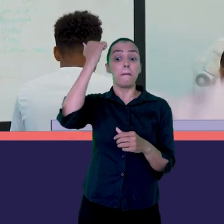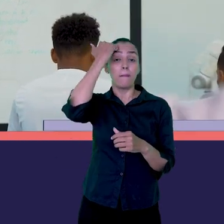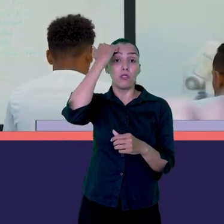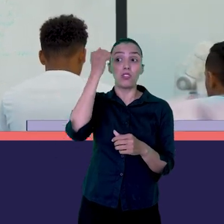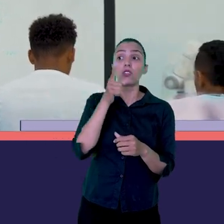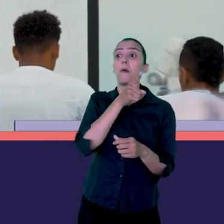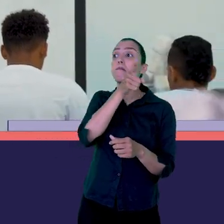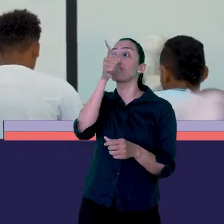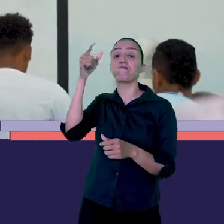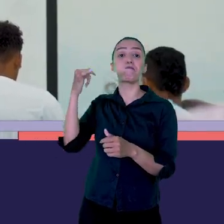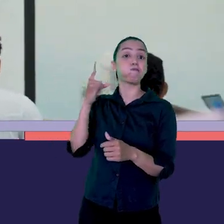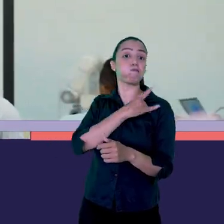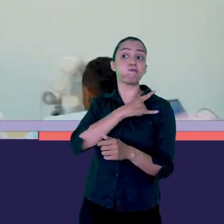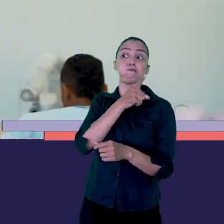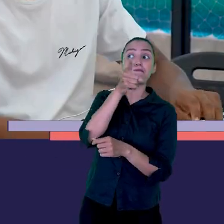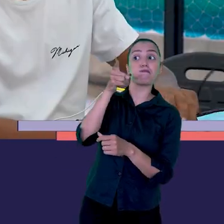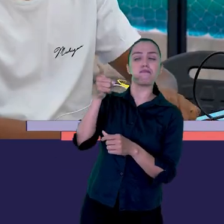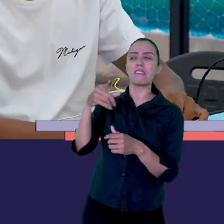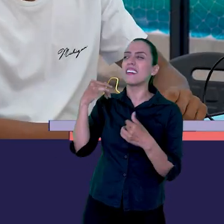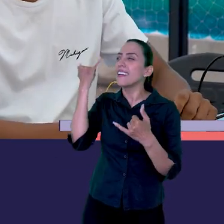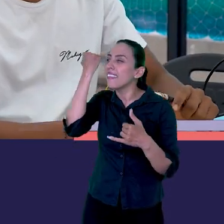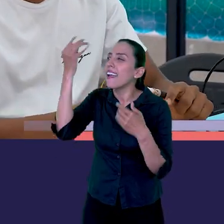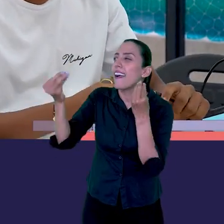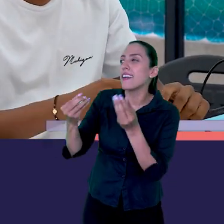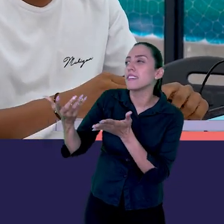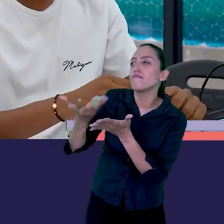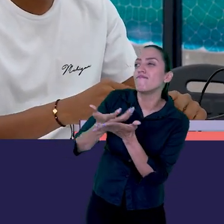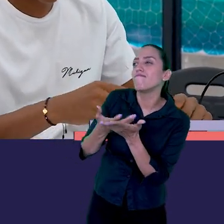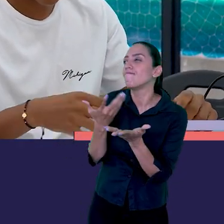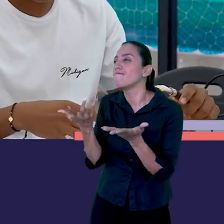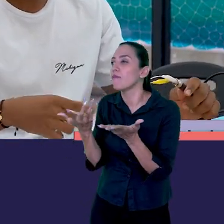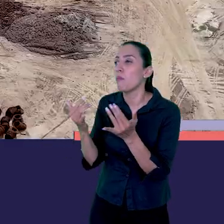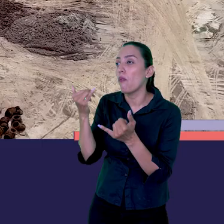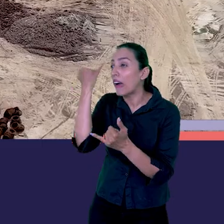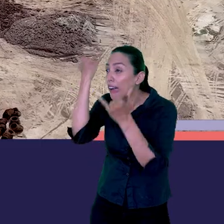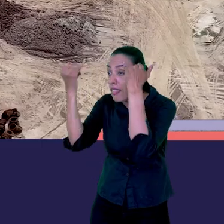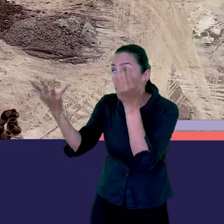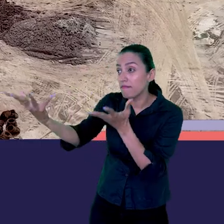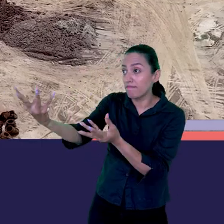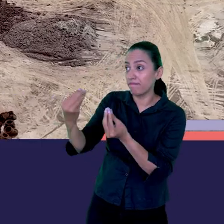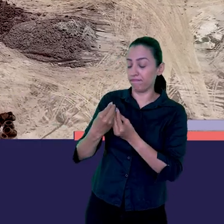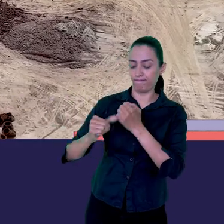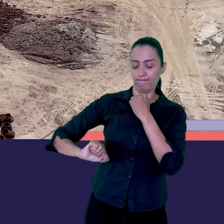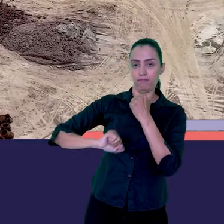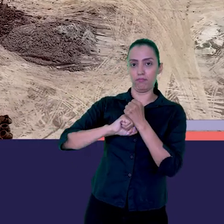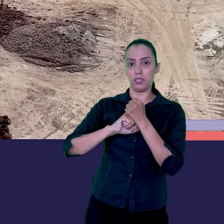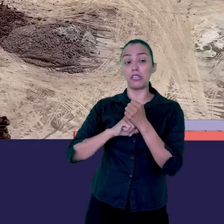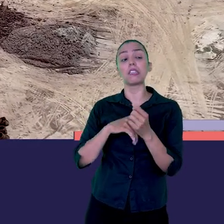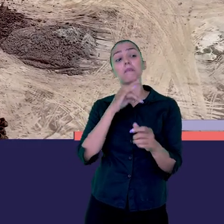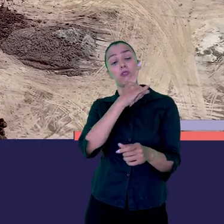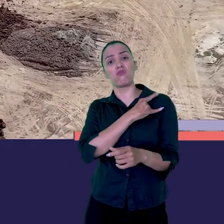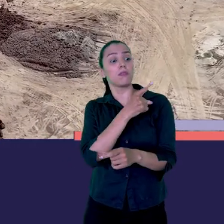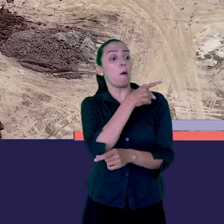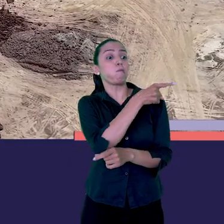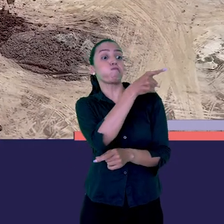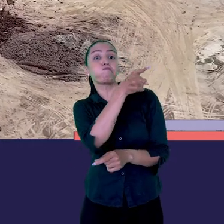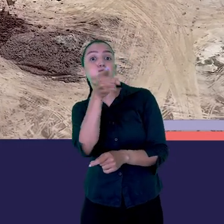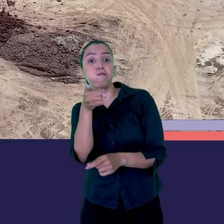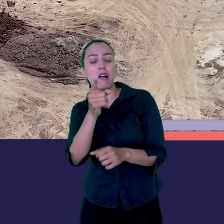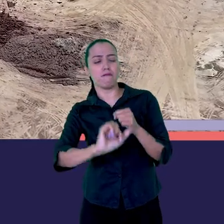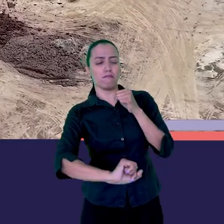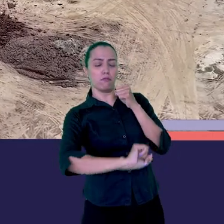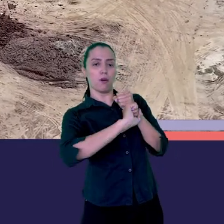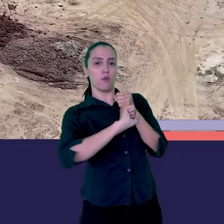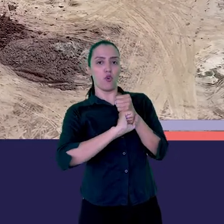sedes en la valoración de nuestro concurso docente y el apoyo de varias sedes también para que podamos en este